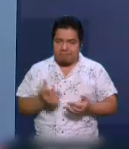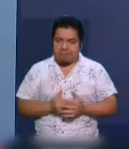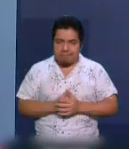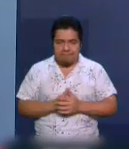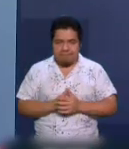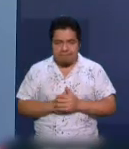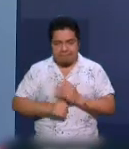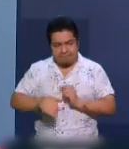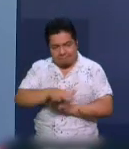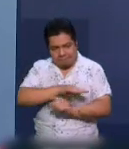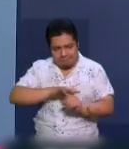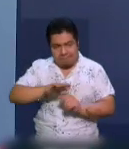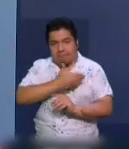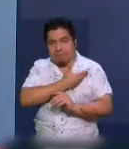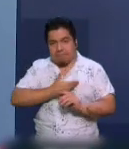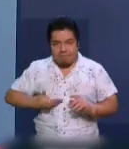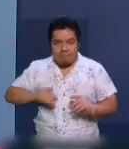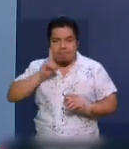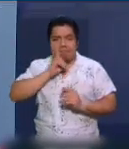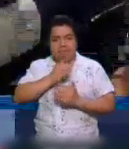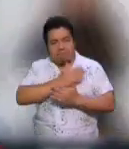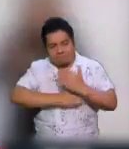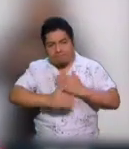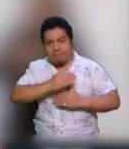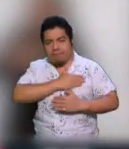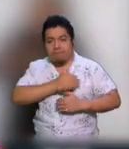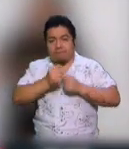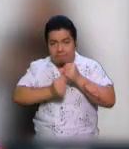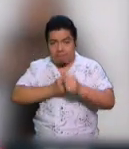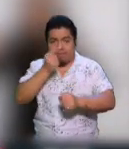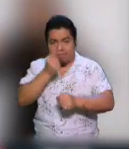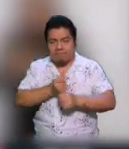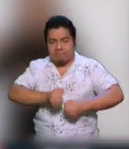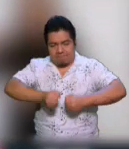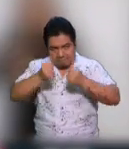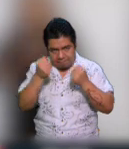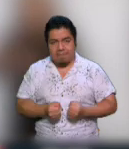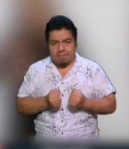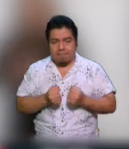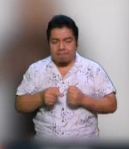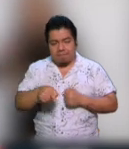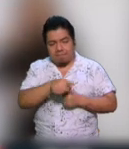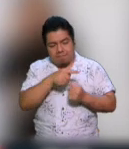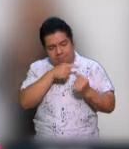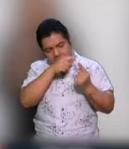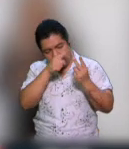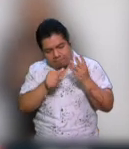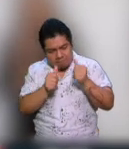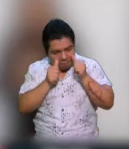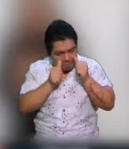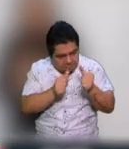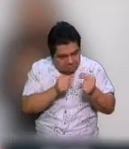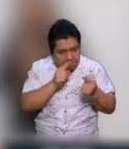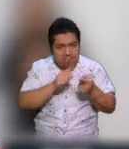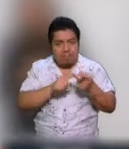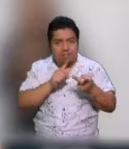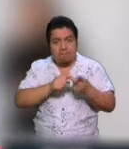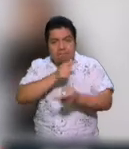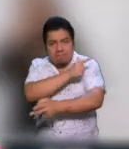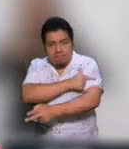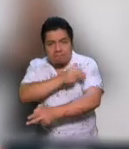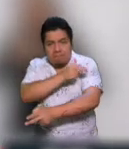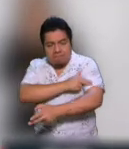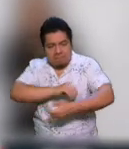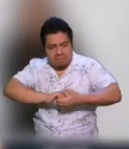En este contexto, la presidenta defendió su estrategia de seguridad que se sustente en la atención a las causas, en la consolidación de la Guardia Nacional,